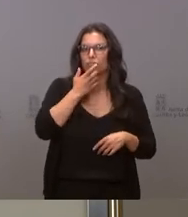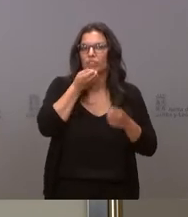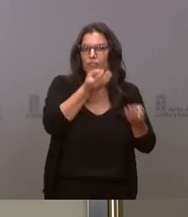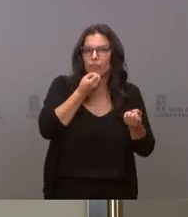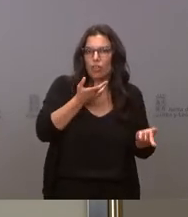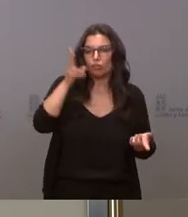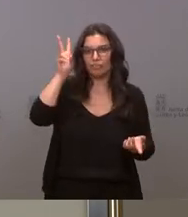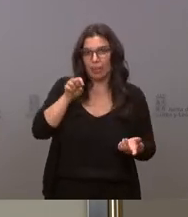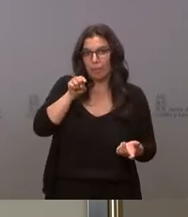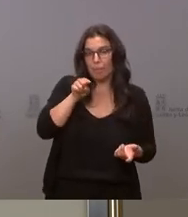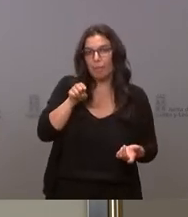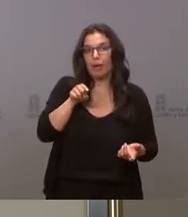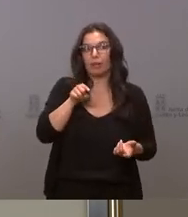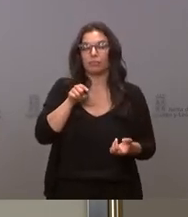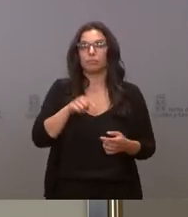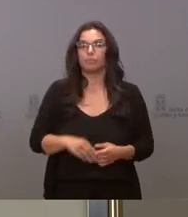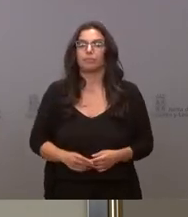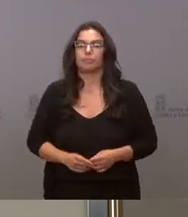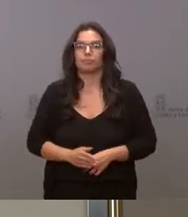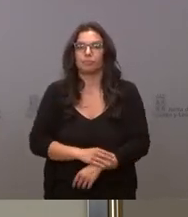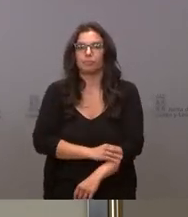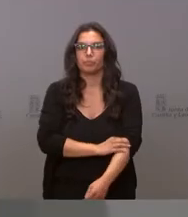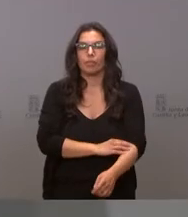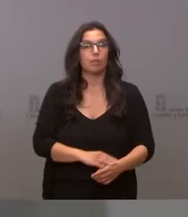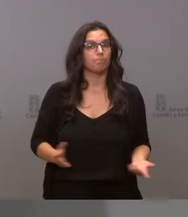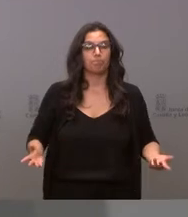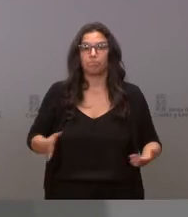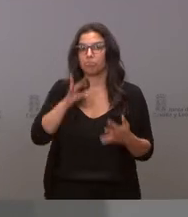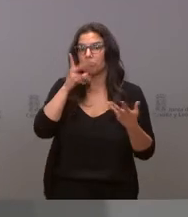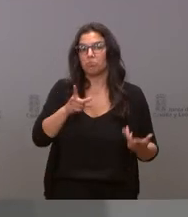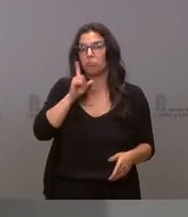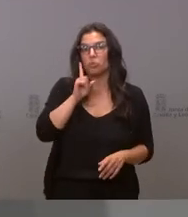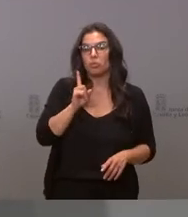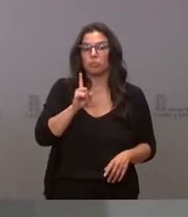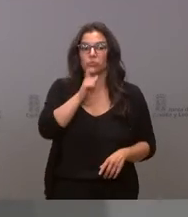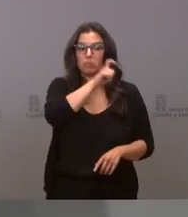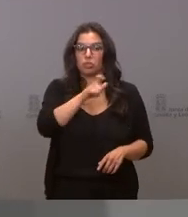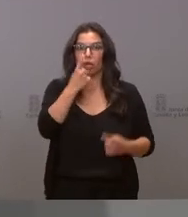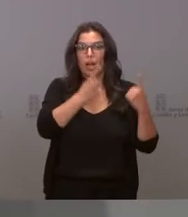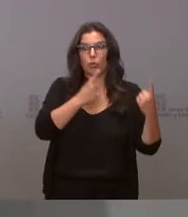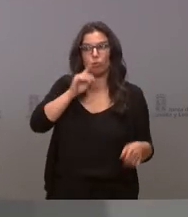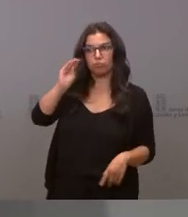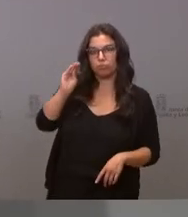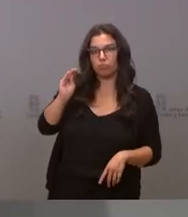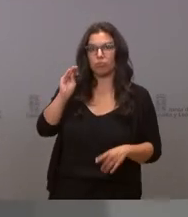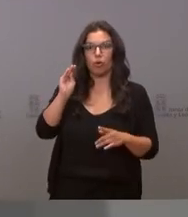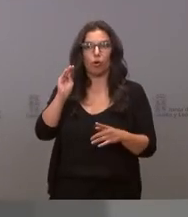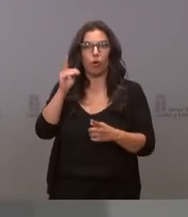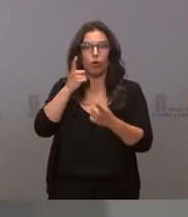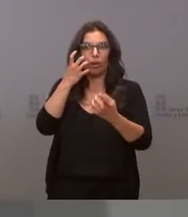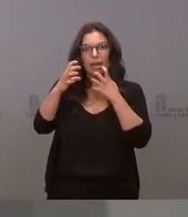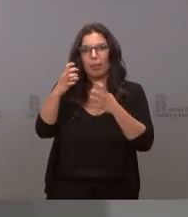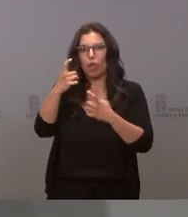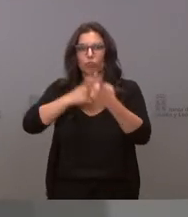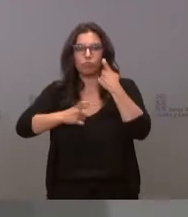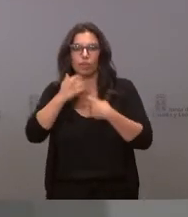sobre este asunto a esos pacientes en concreto no nos consta en este momento que se haya dirigido ningún paciente ni que haya ninguna reclamación en